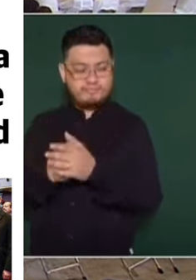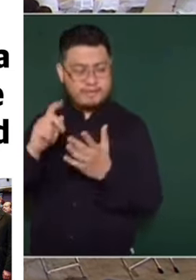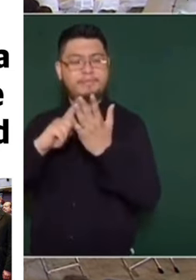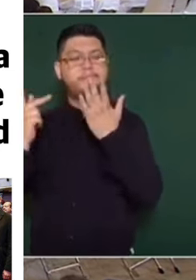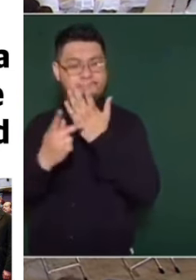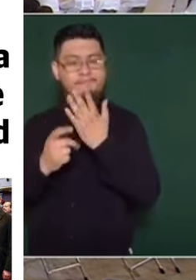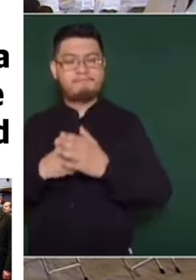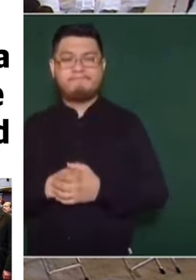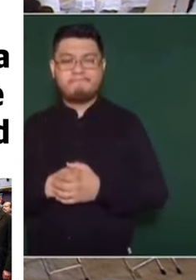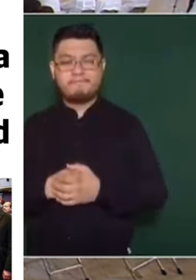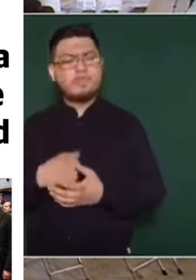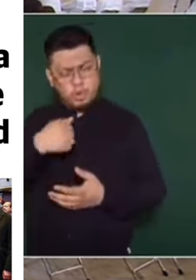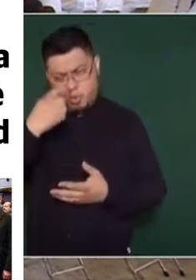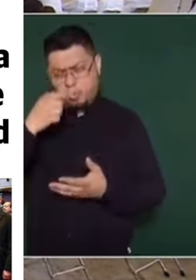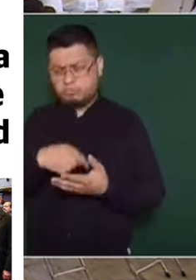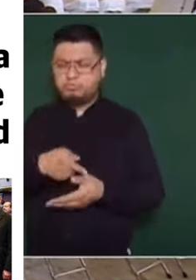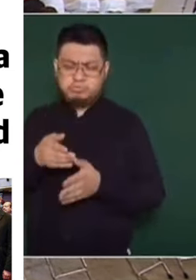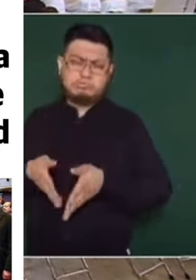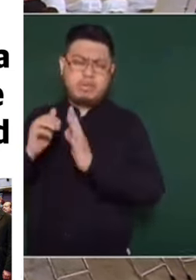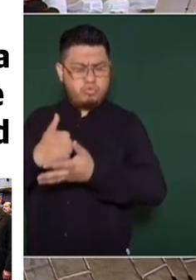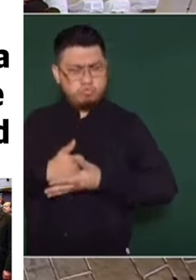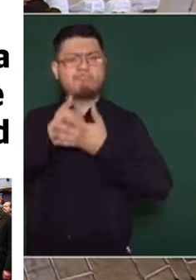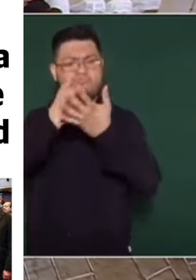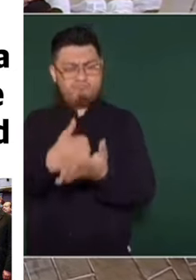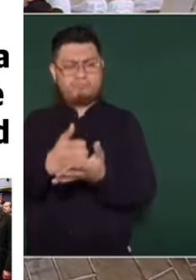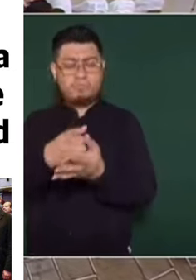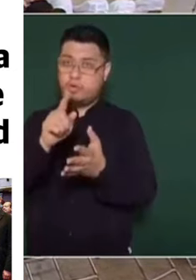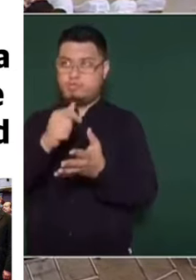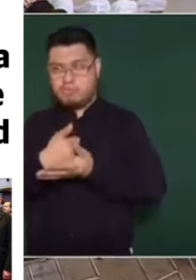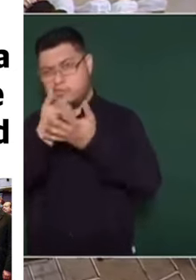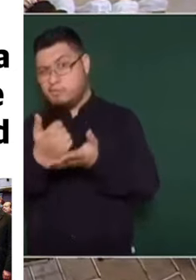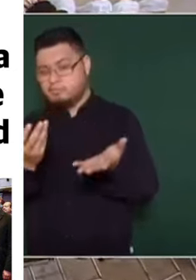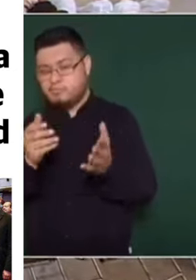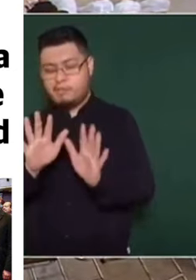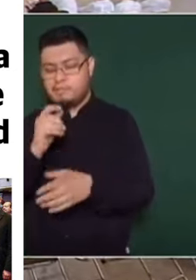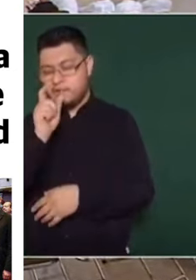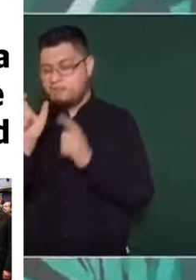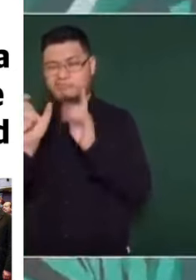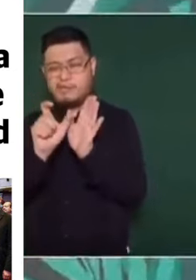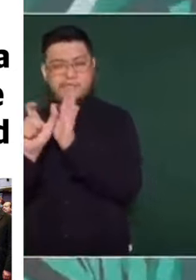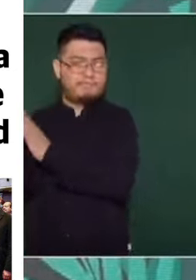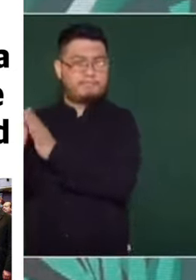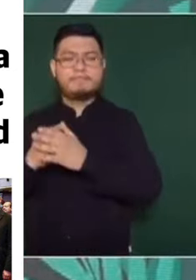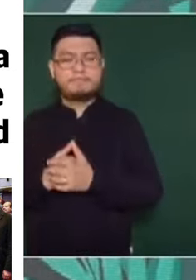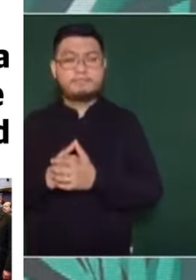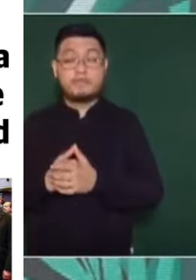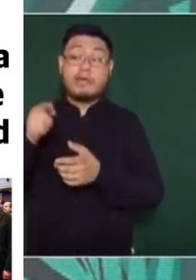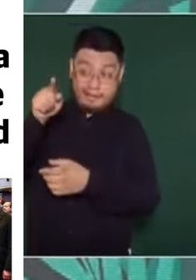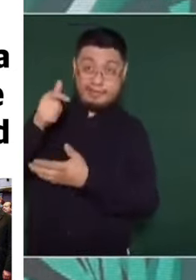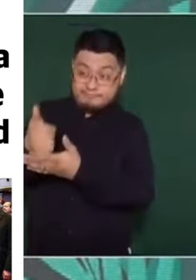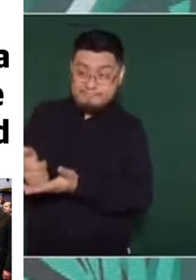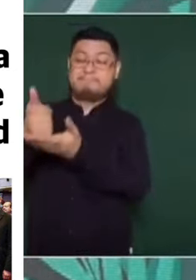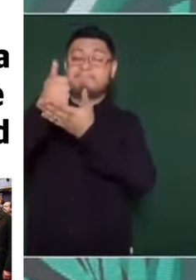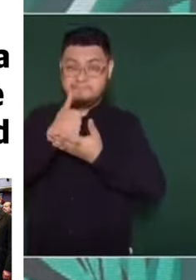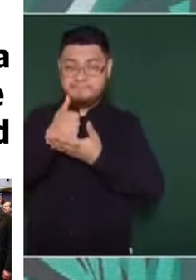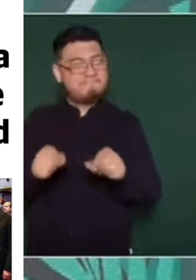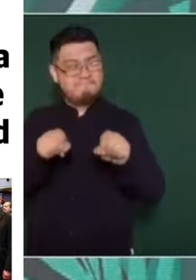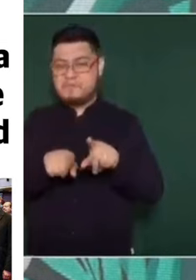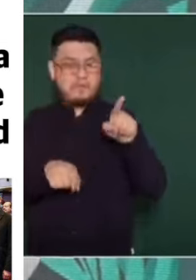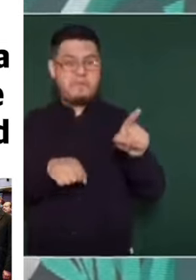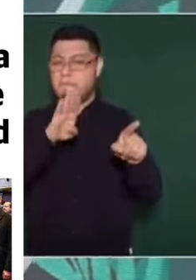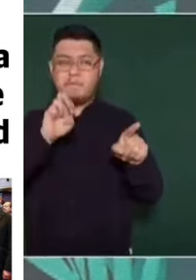propuesta. Y claro que voy a ayudar, no ayudar, está mala palabra. Nos va a seguir ayudando, Berta.